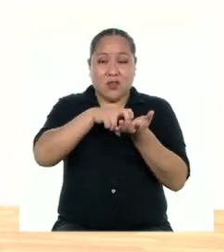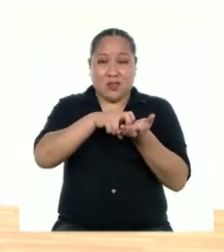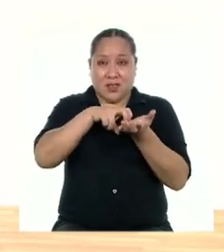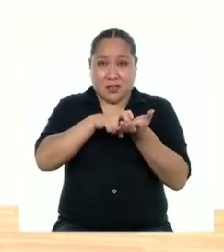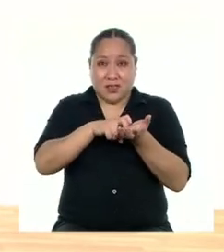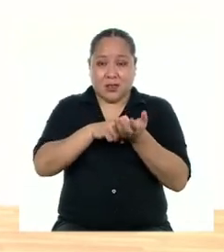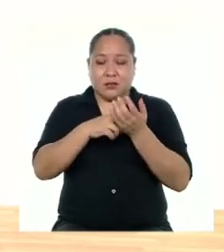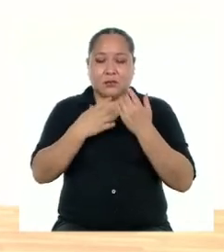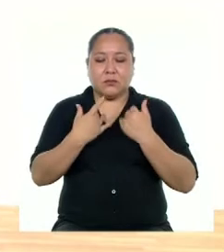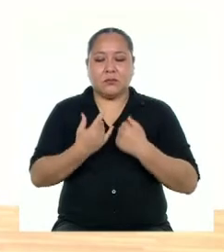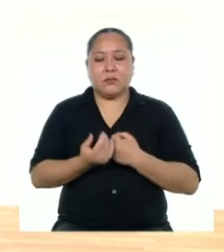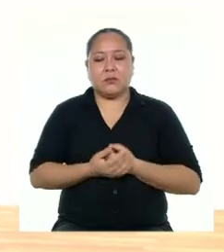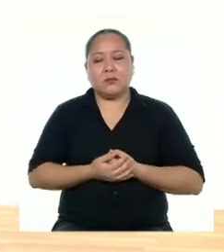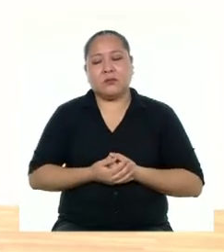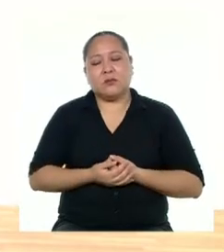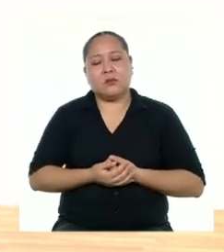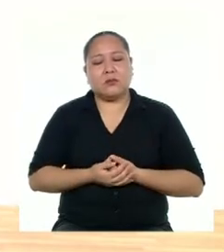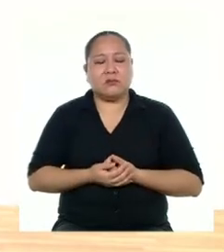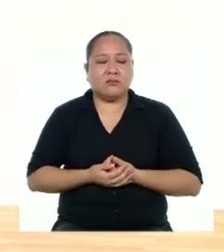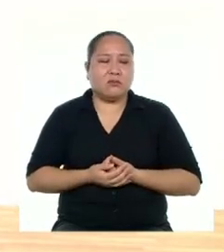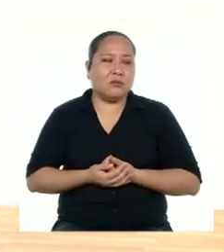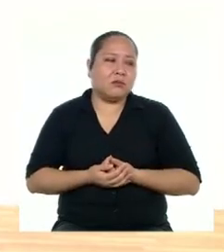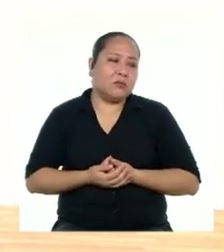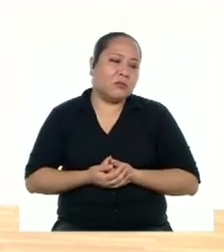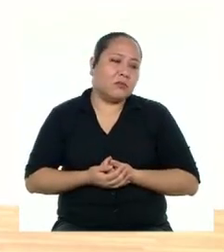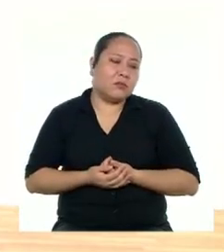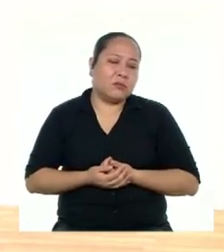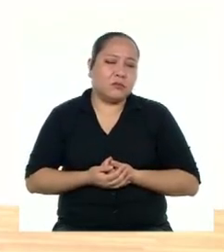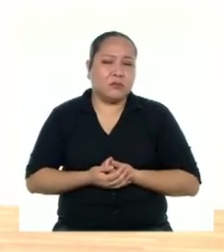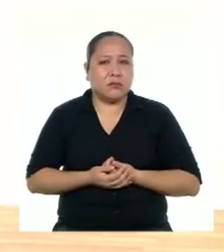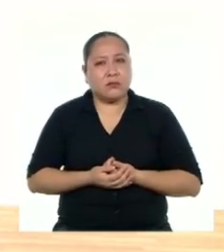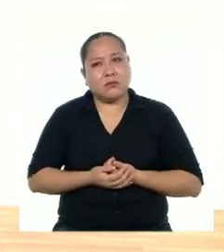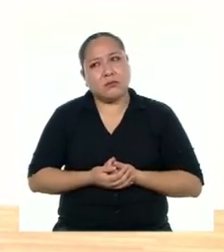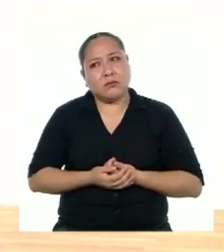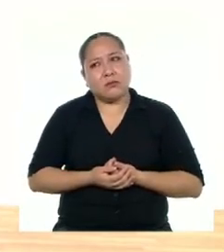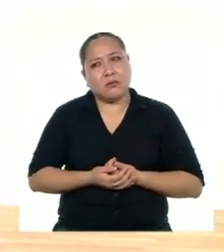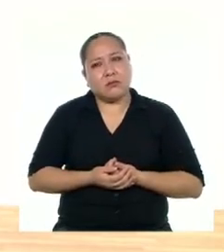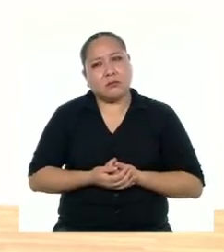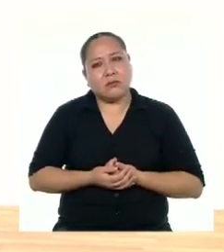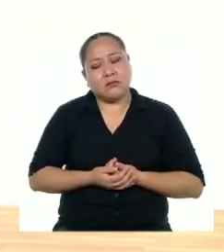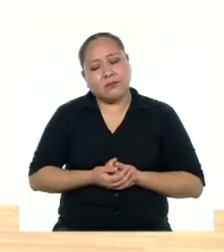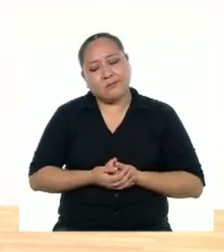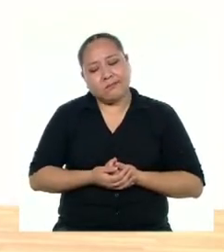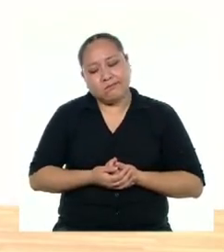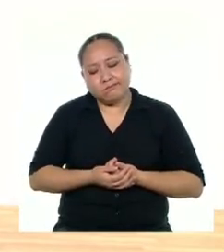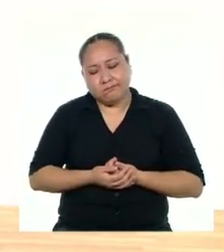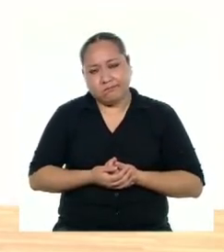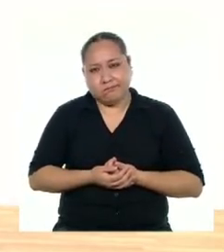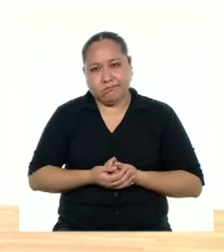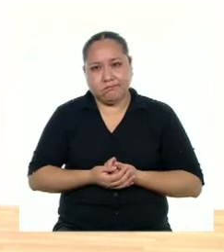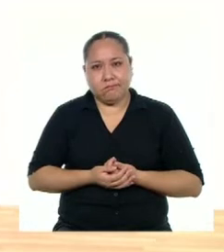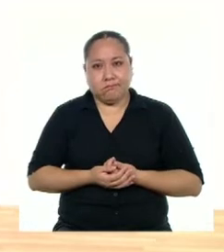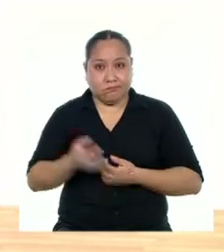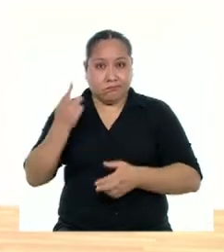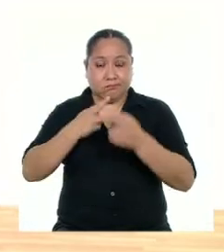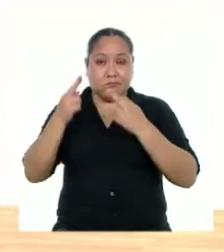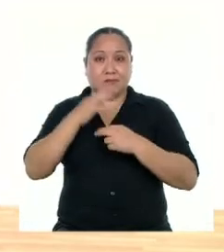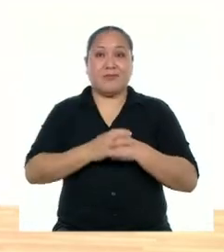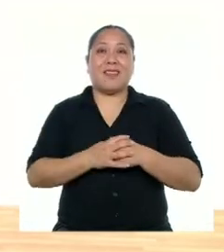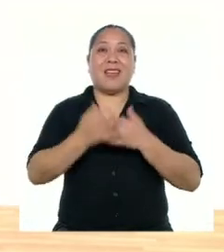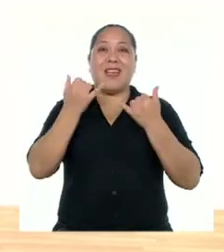y voy a estar triste. Quizás miro el piso un poco desanimado, desanimada. Bien. Vamos a regresar. Entonces hago